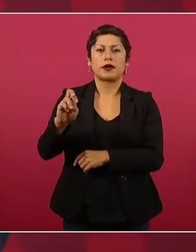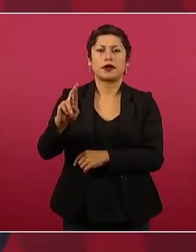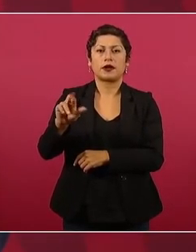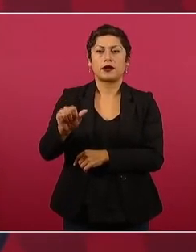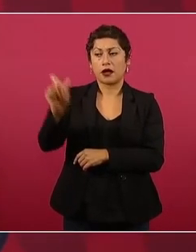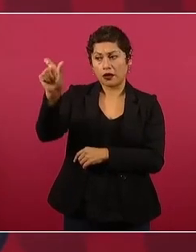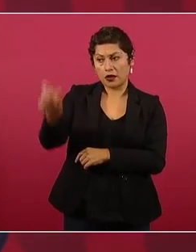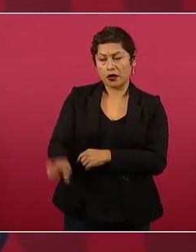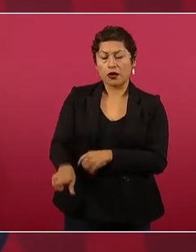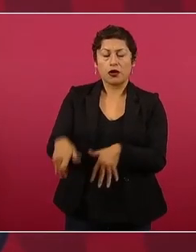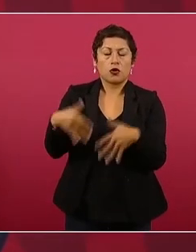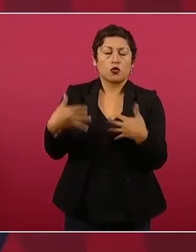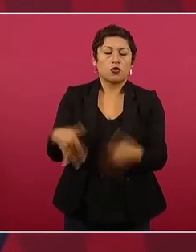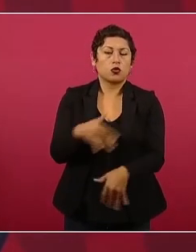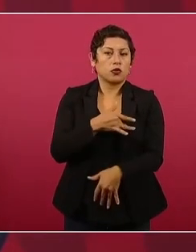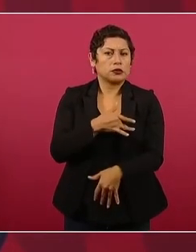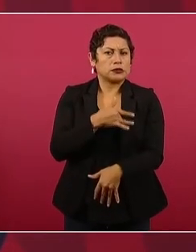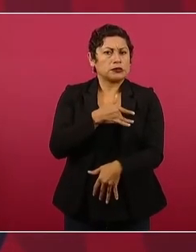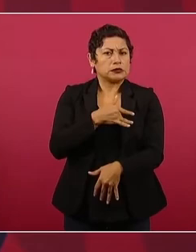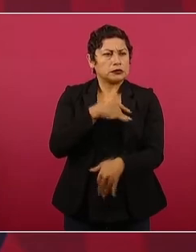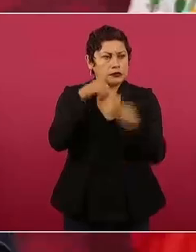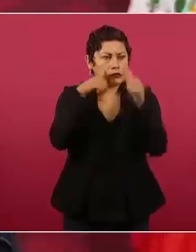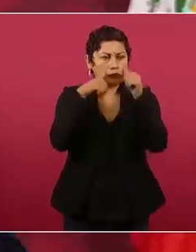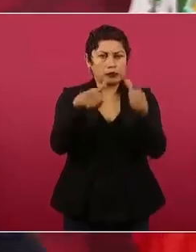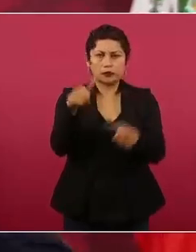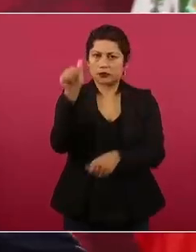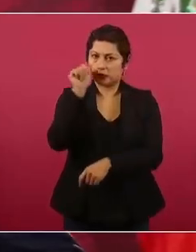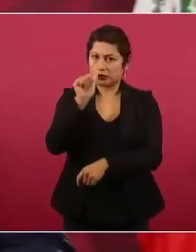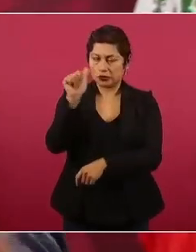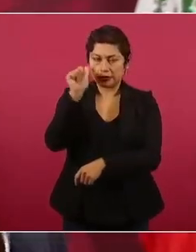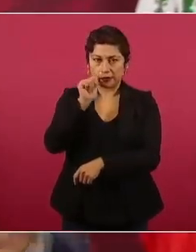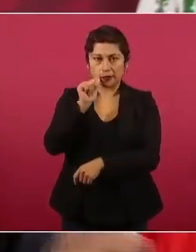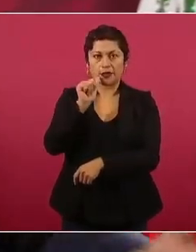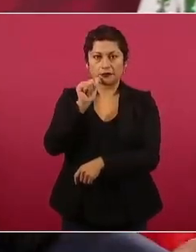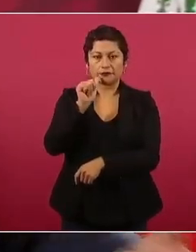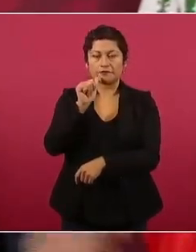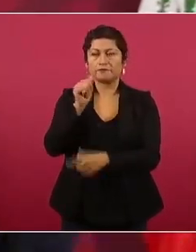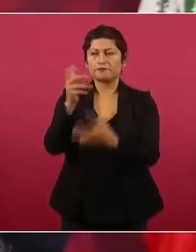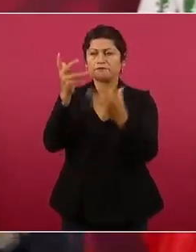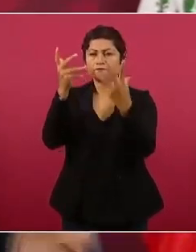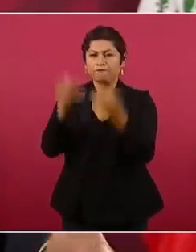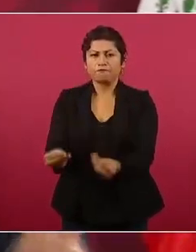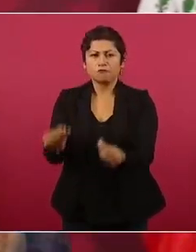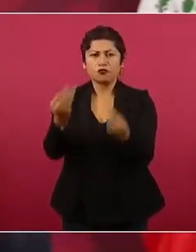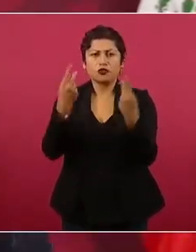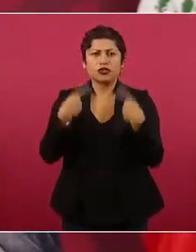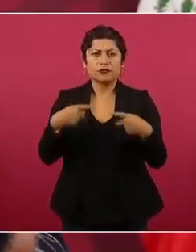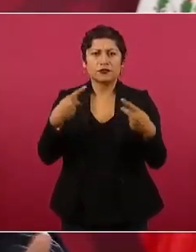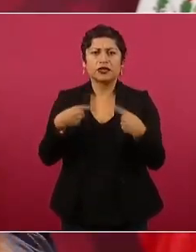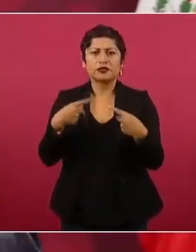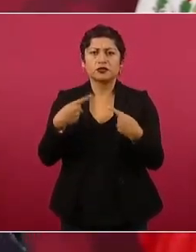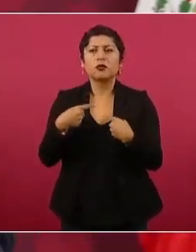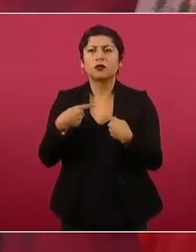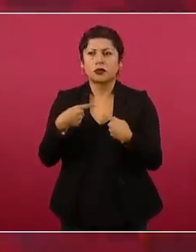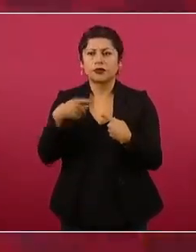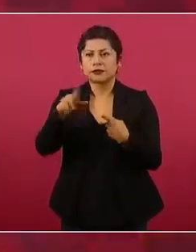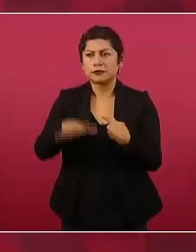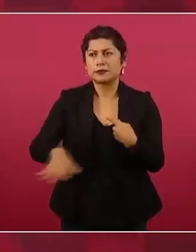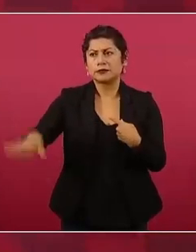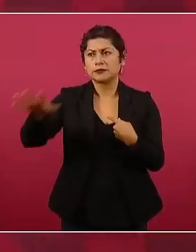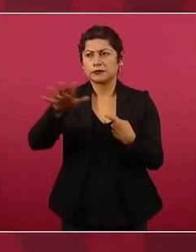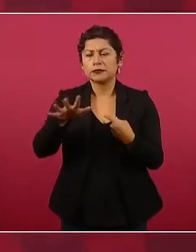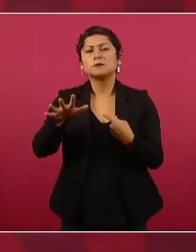sensible y mucha gente que está ayudando.